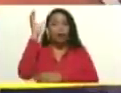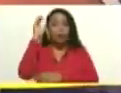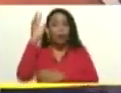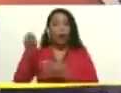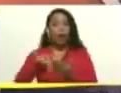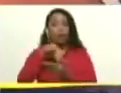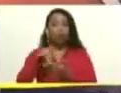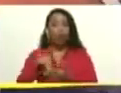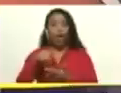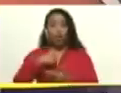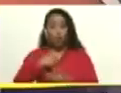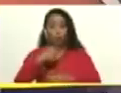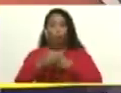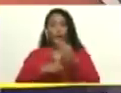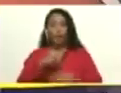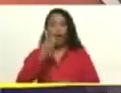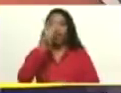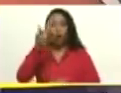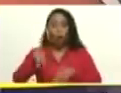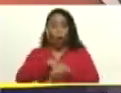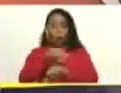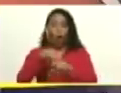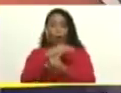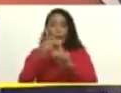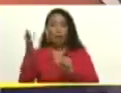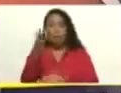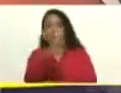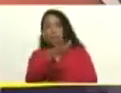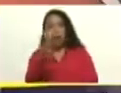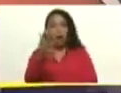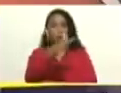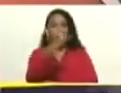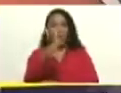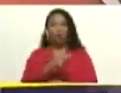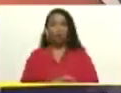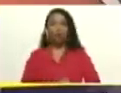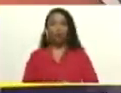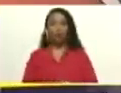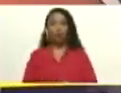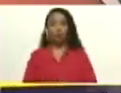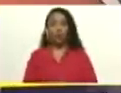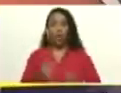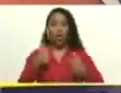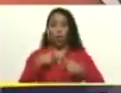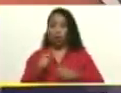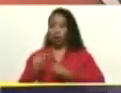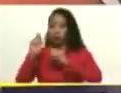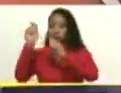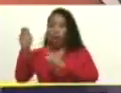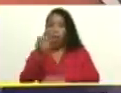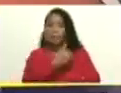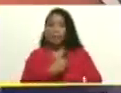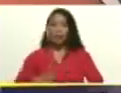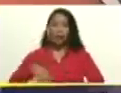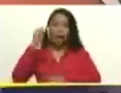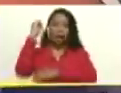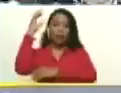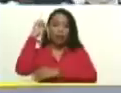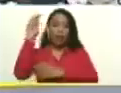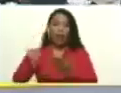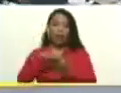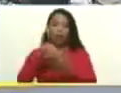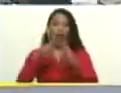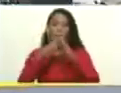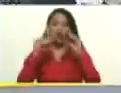Así lo hice durante dos horas y media exactamente. Y le entregué al presidente de la Asamblea Nacional y a todos los